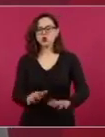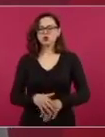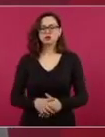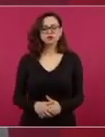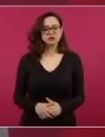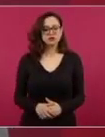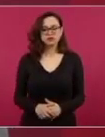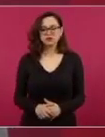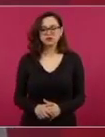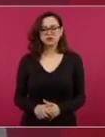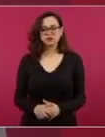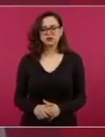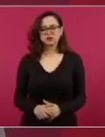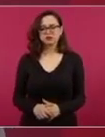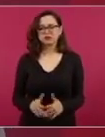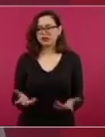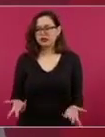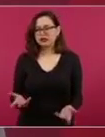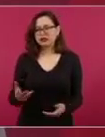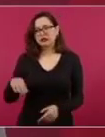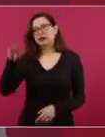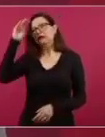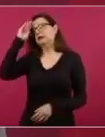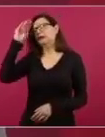¿Cómo vamos a comprar las medicinas?